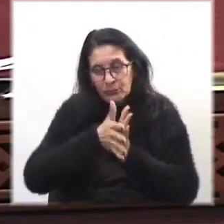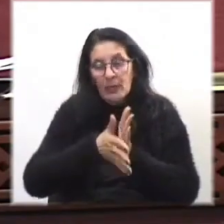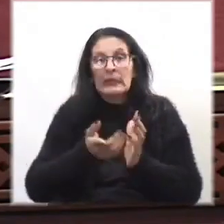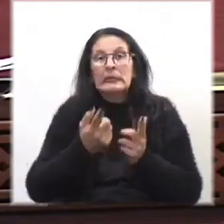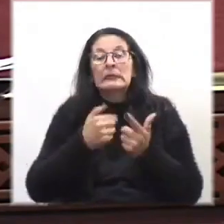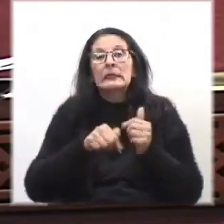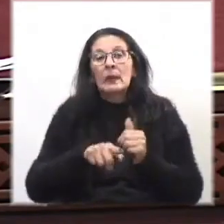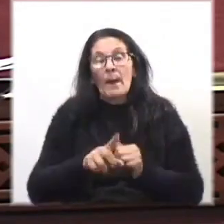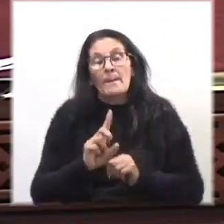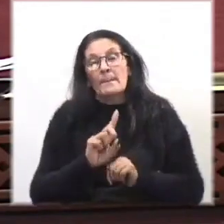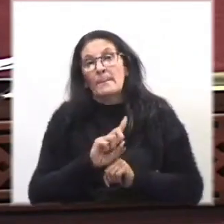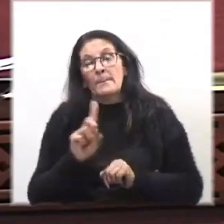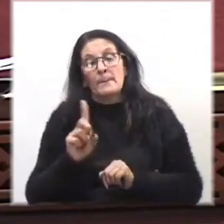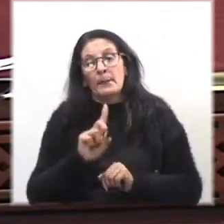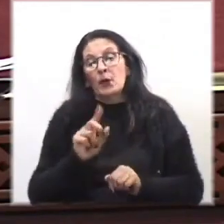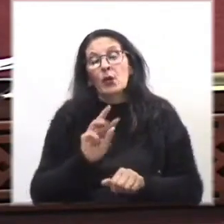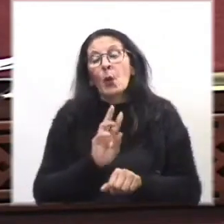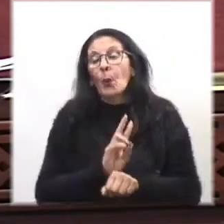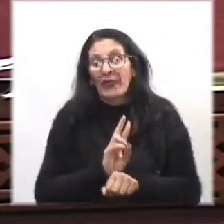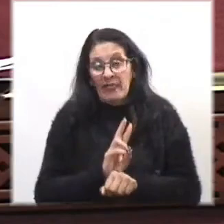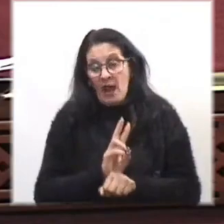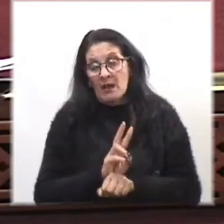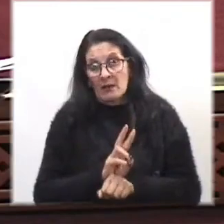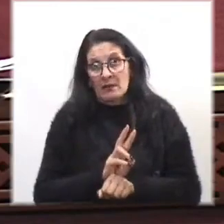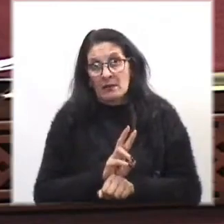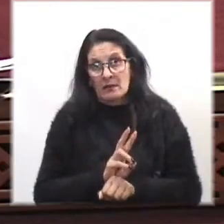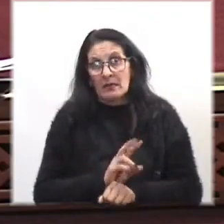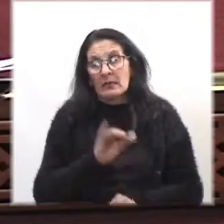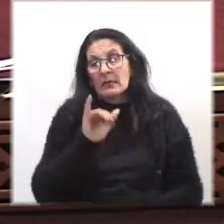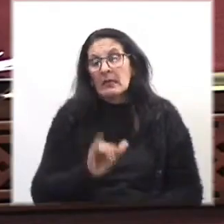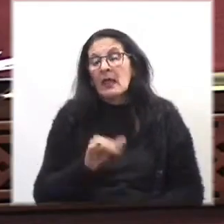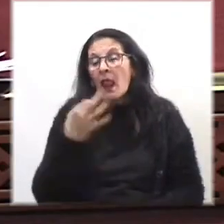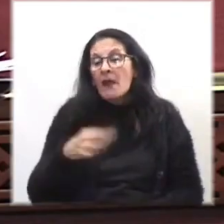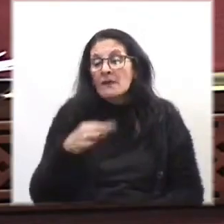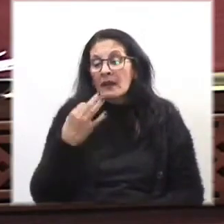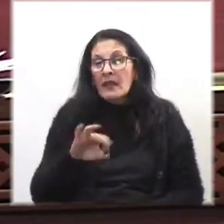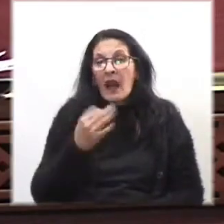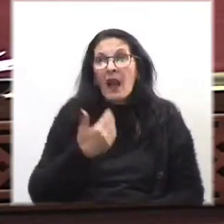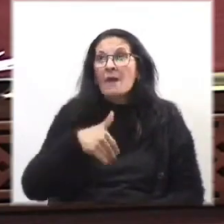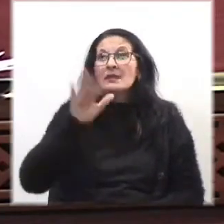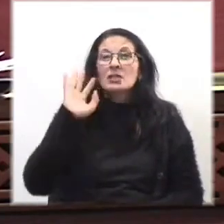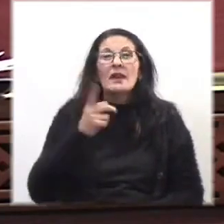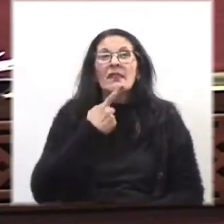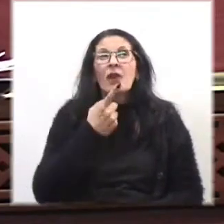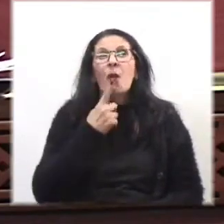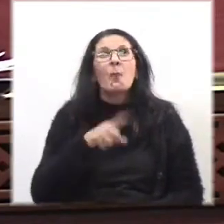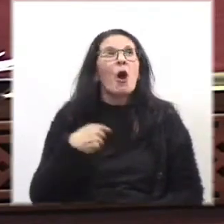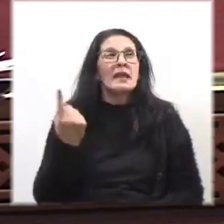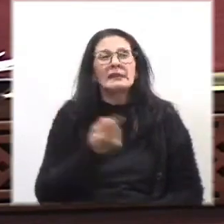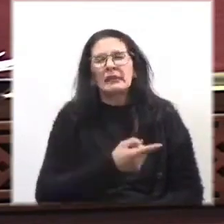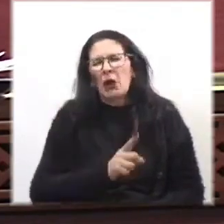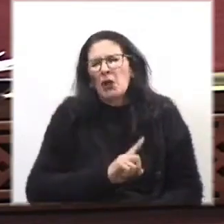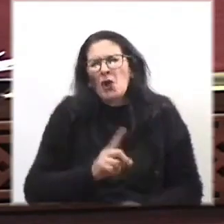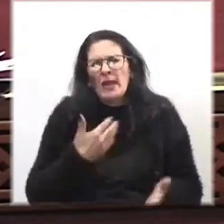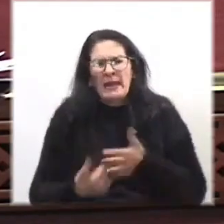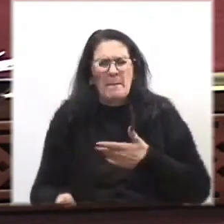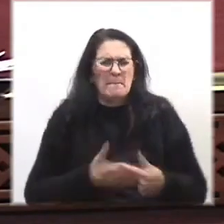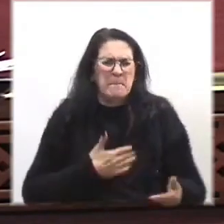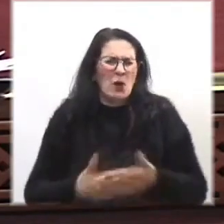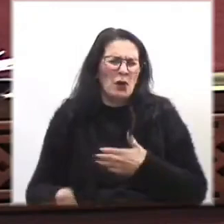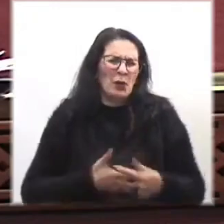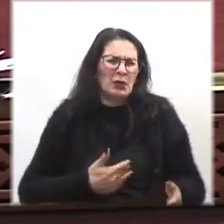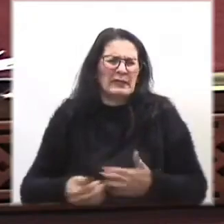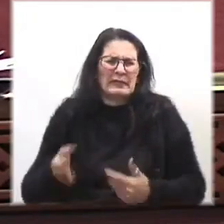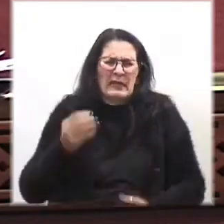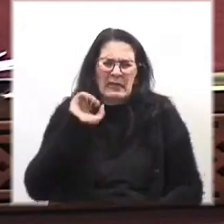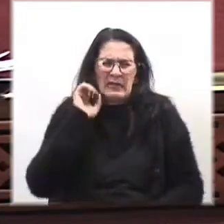Entonces, por no haber cuidado, y porque la verdad que a la mayoría de los políticos no les importa un carajo lo que pasa